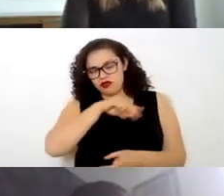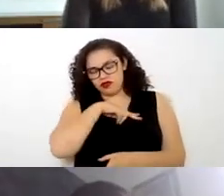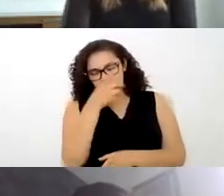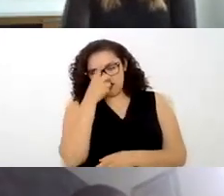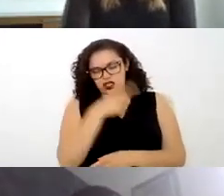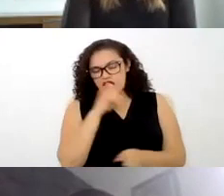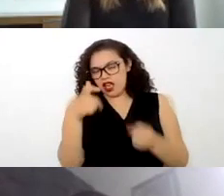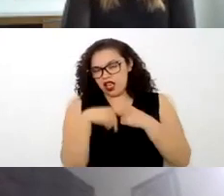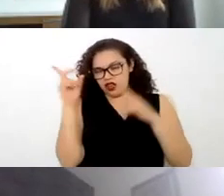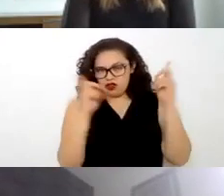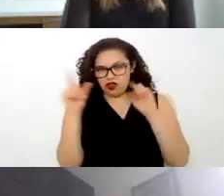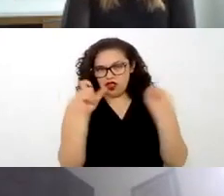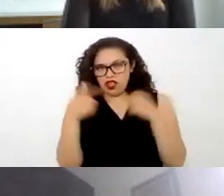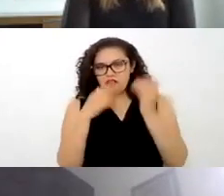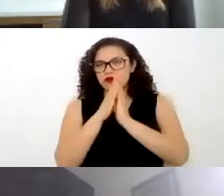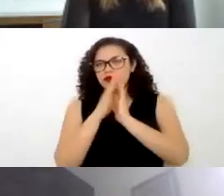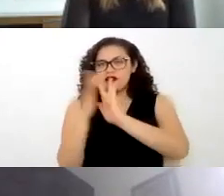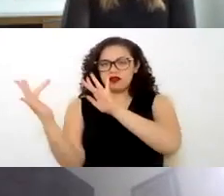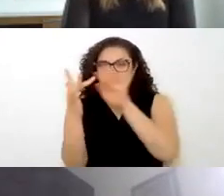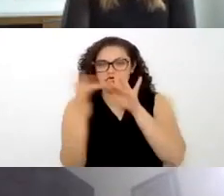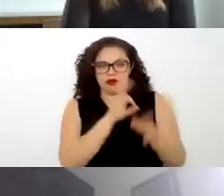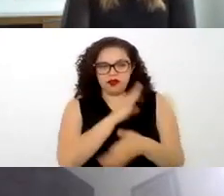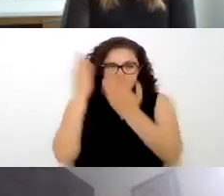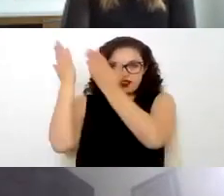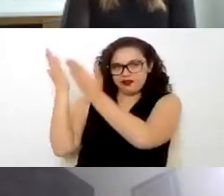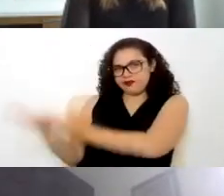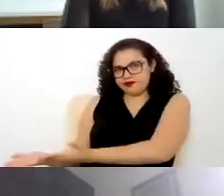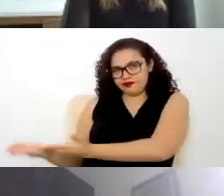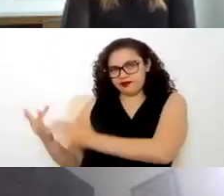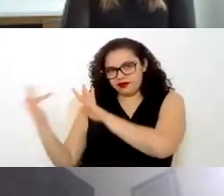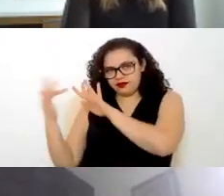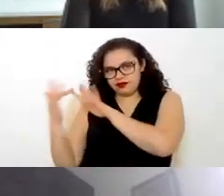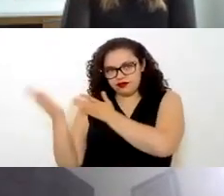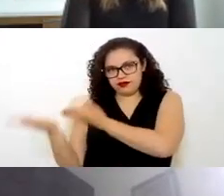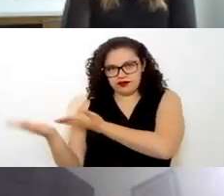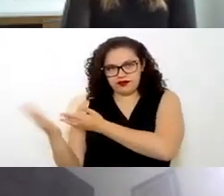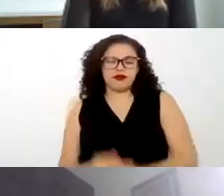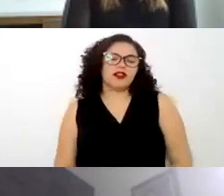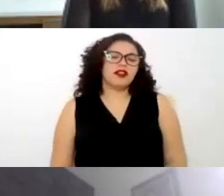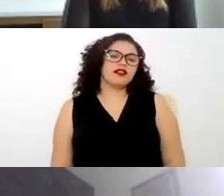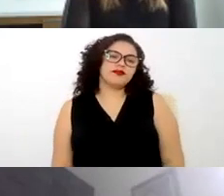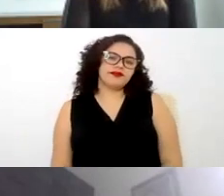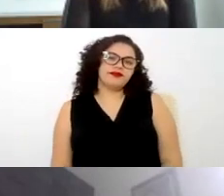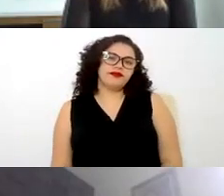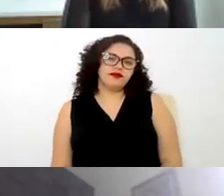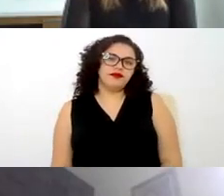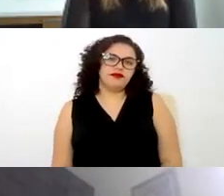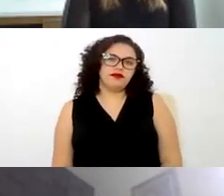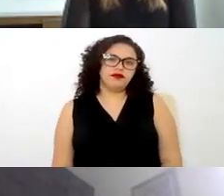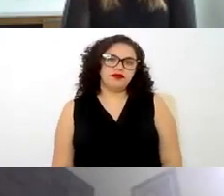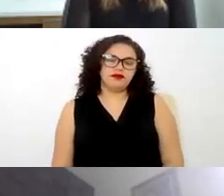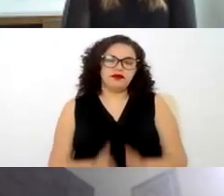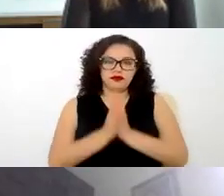si tienen alguna duda puedan también contactarse con ellos están sus datos de contacto aquí en la presentación y si nos permiten compartir